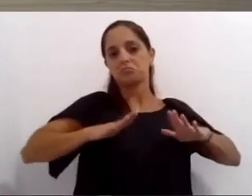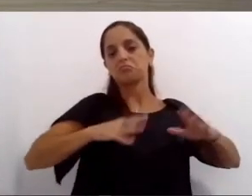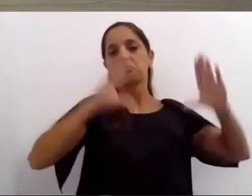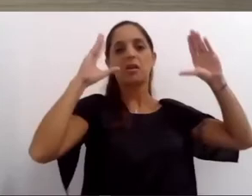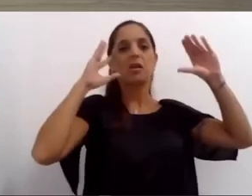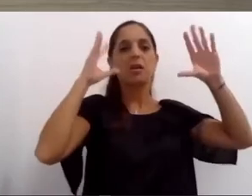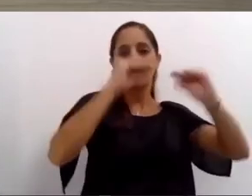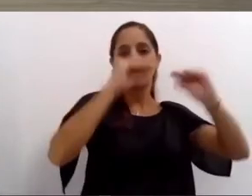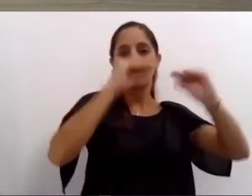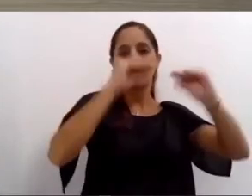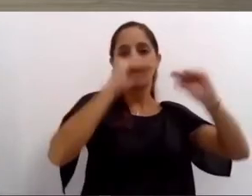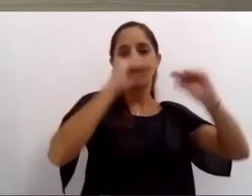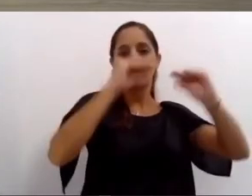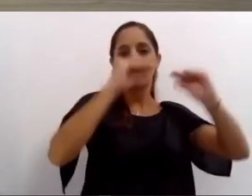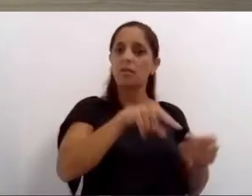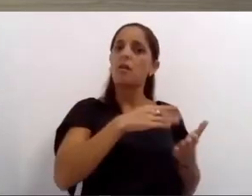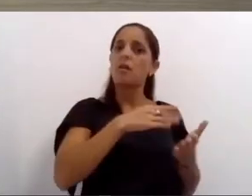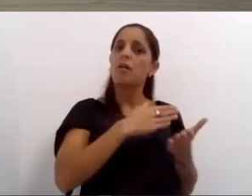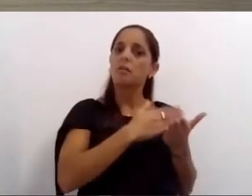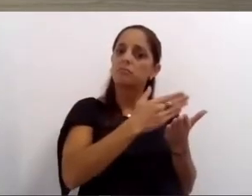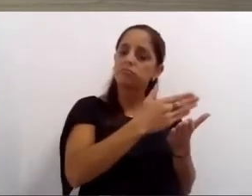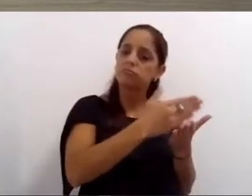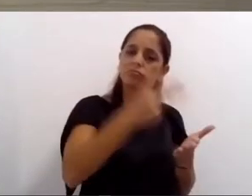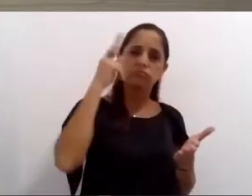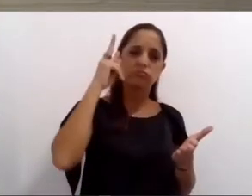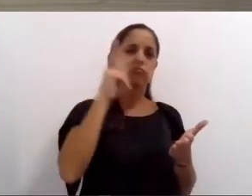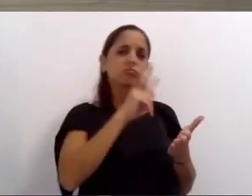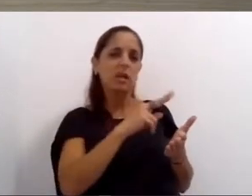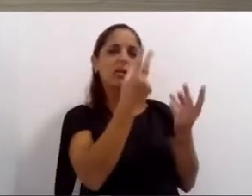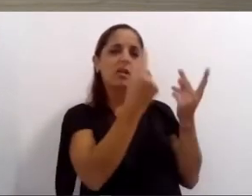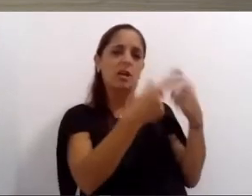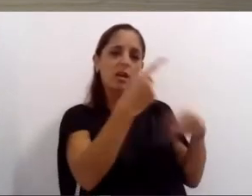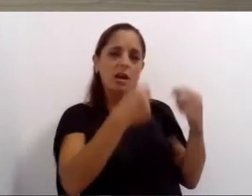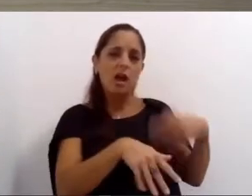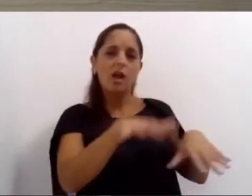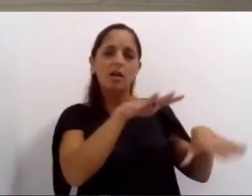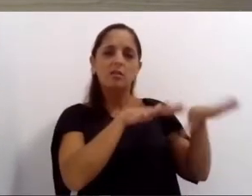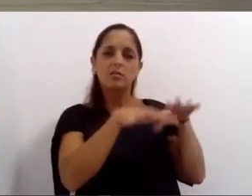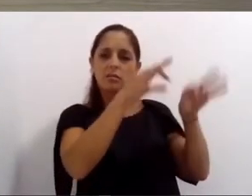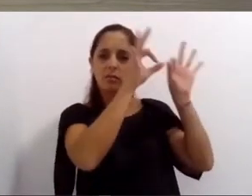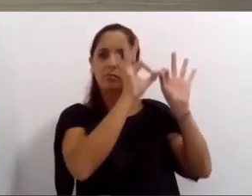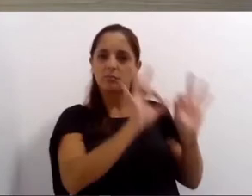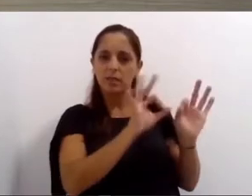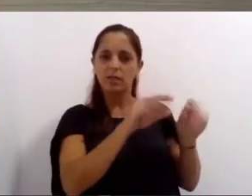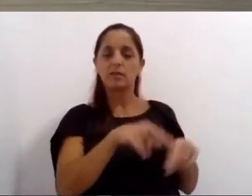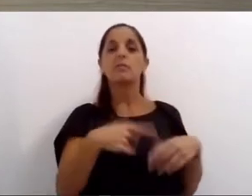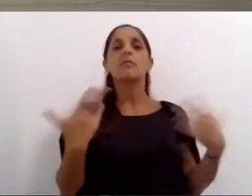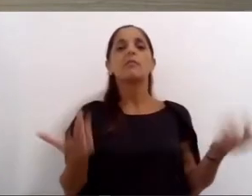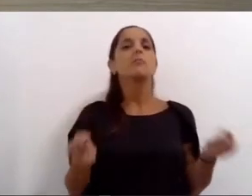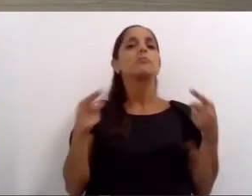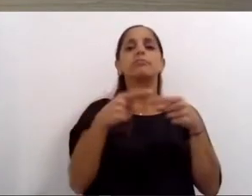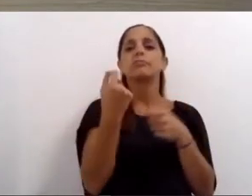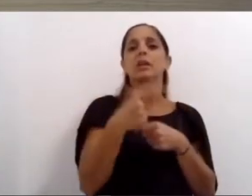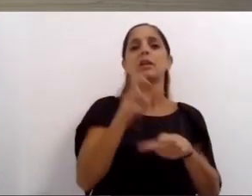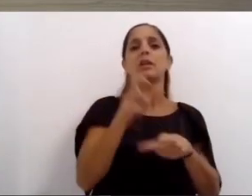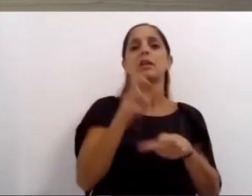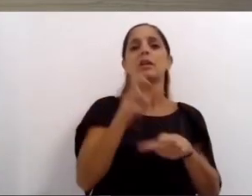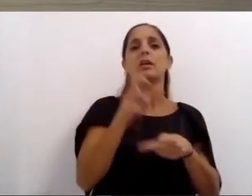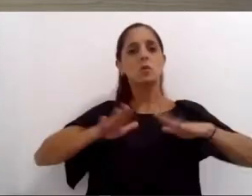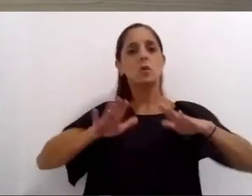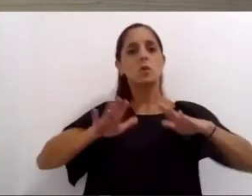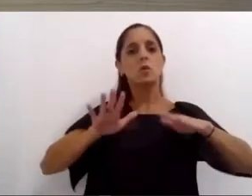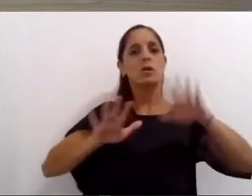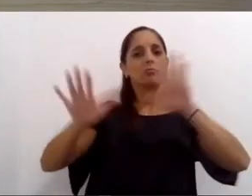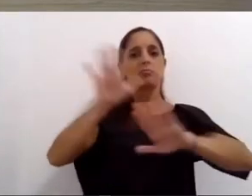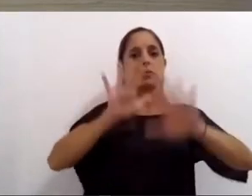método organización y estudio de datos estadísticos se sentará a las bases para formar deportistas de alto rendimiento para